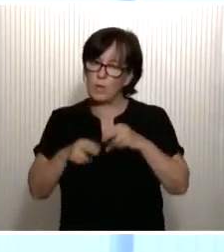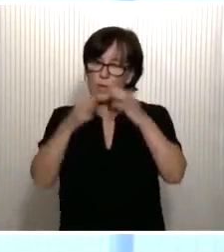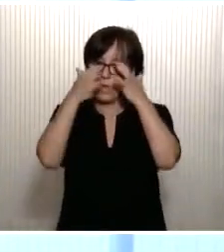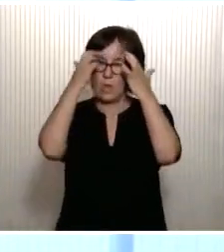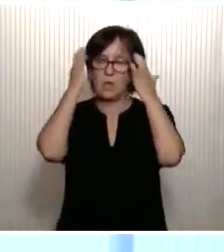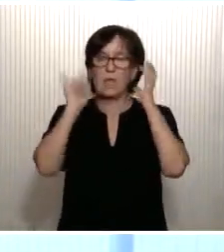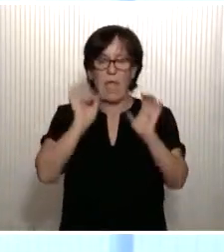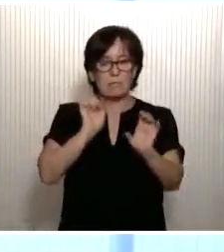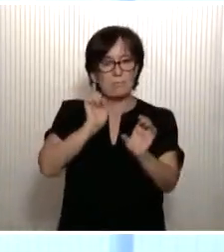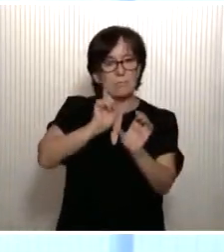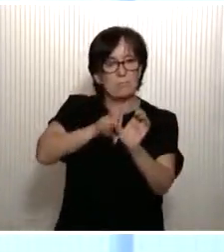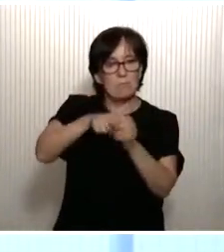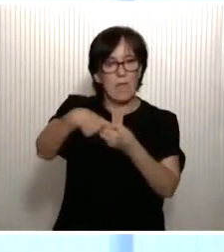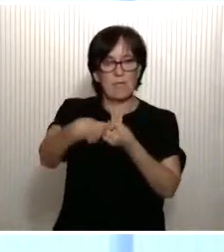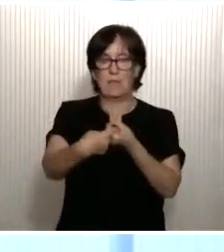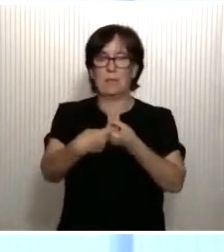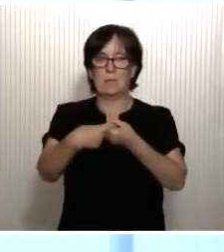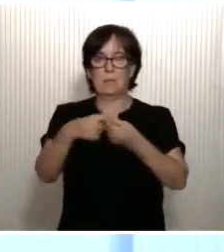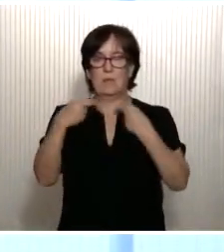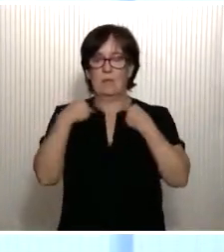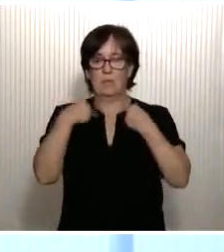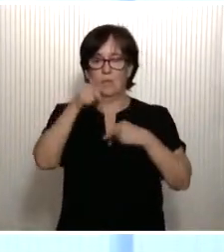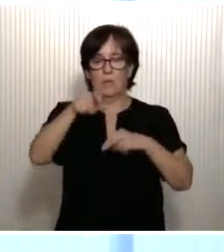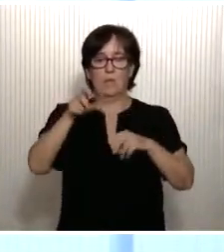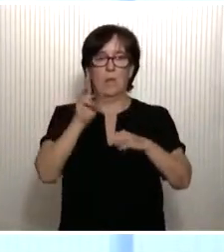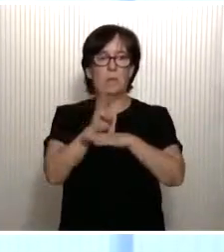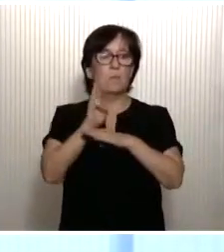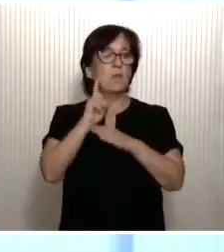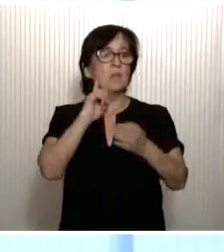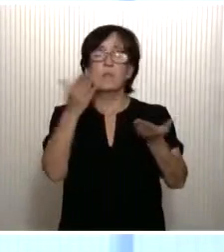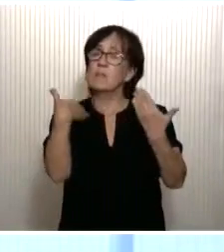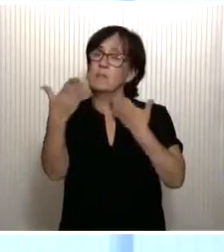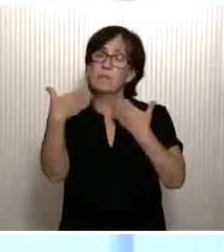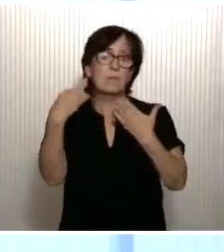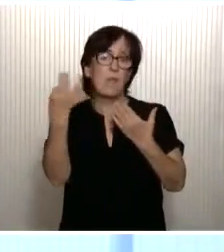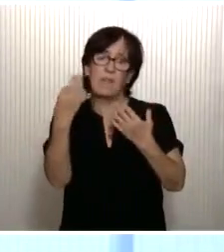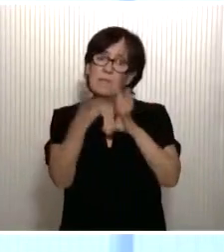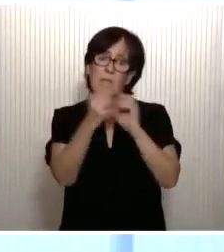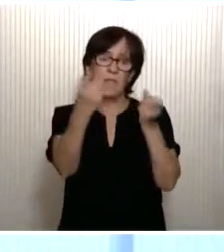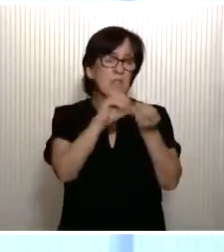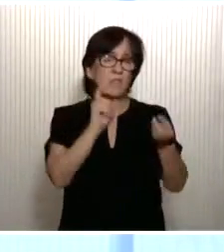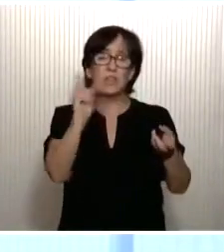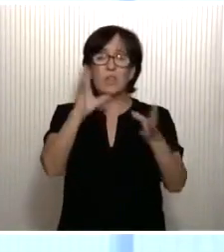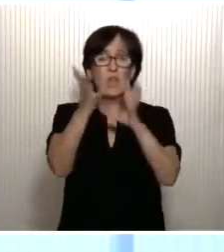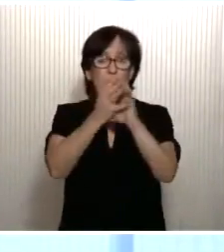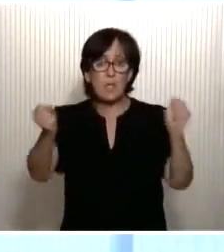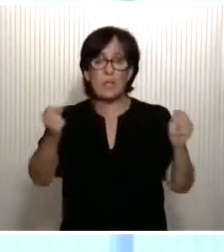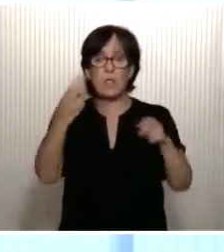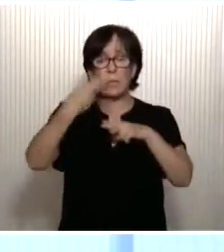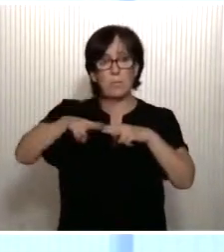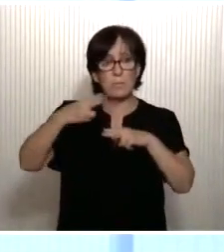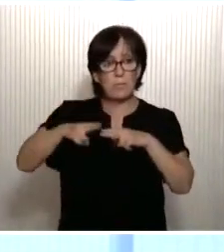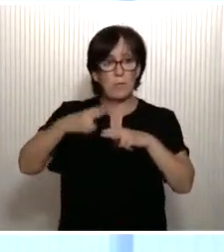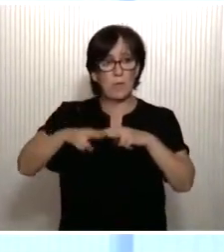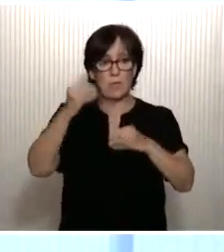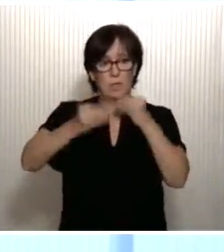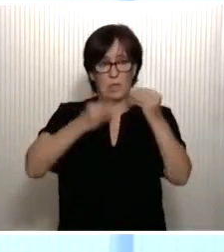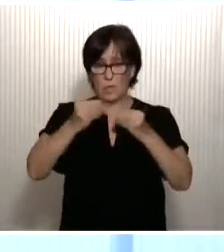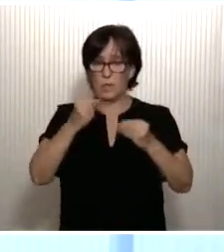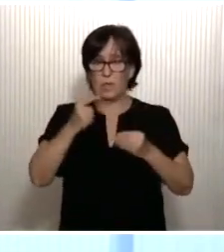parlamentaria. No hay soluciones sin diálogo, y no hay diálogo sin entendimiento, y no hay entendimiento sin política de altura.